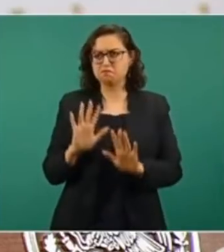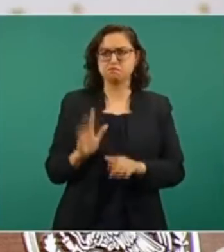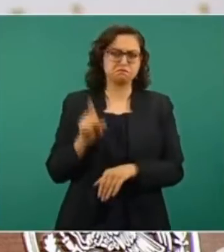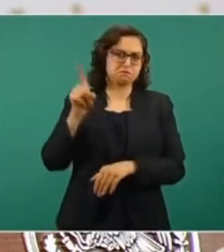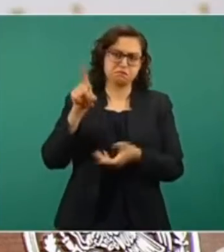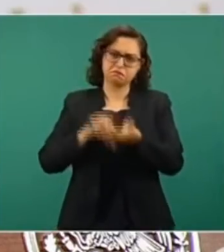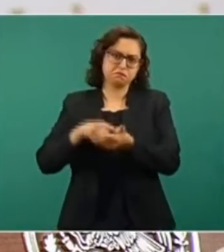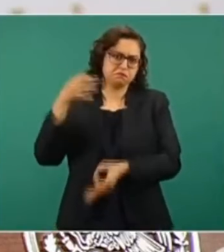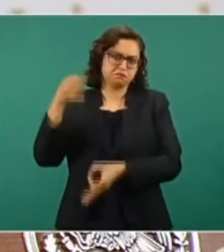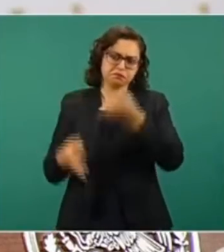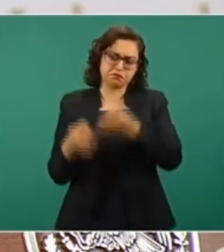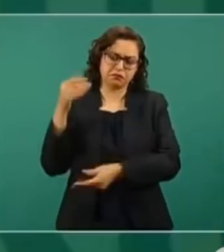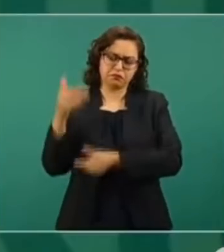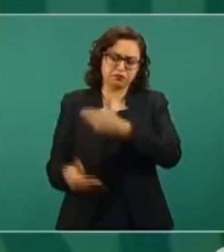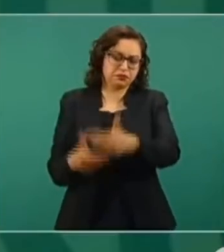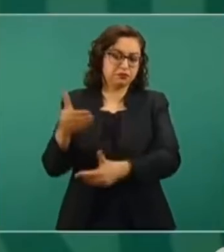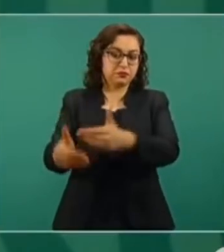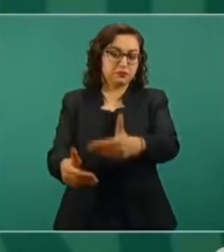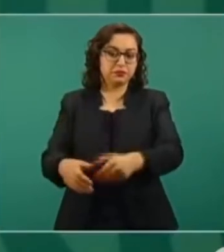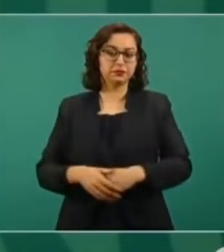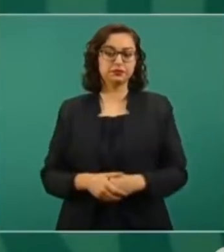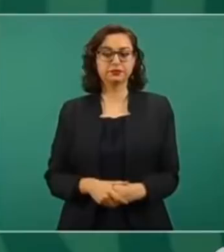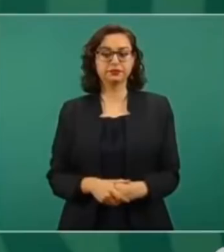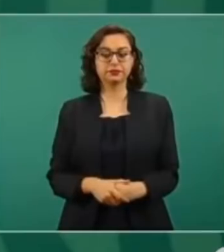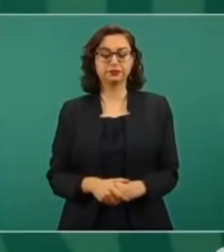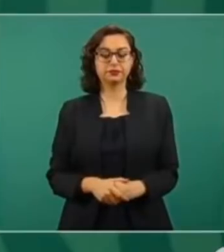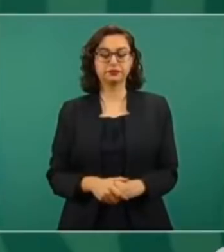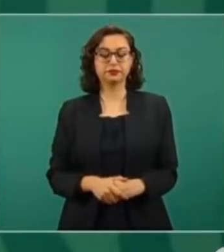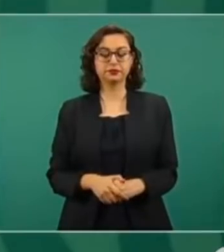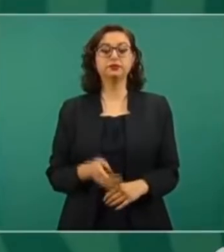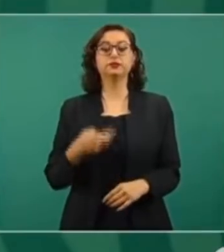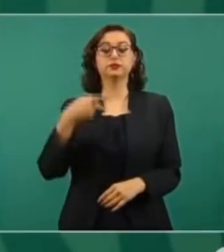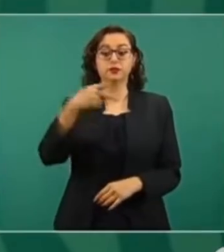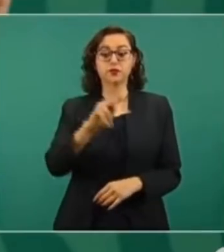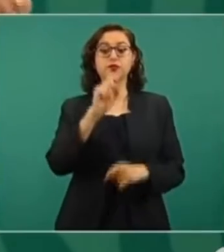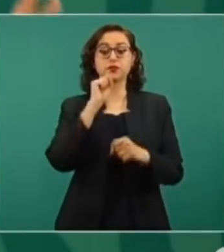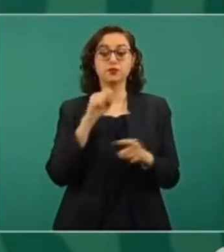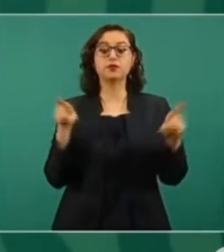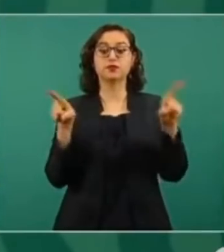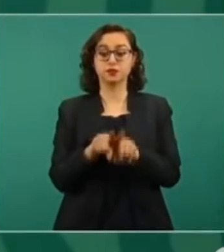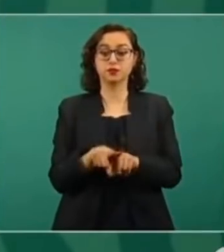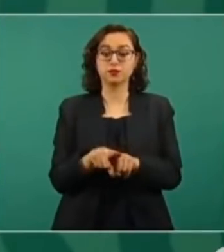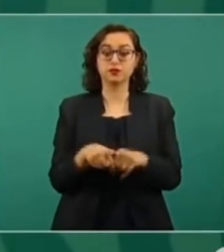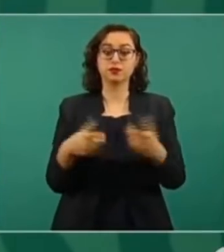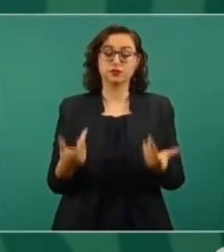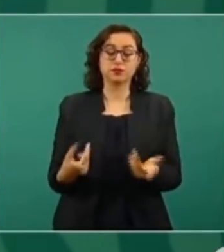proceda. Pero también es llamar la atención